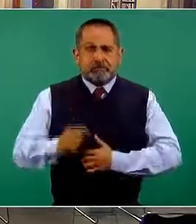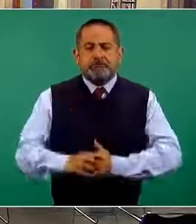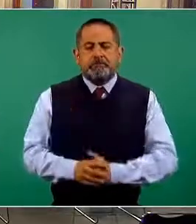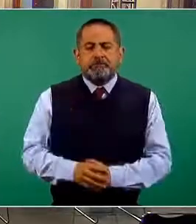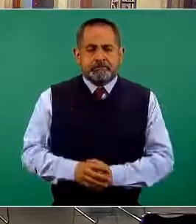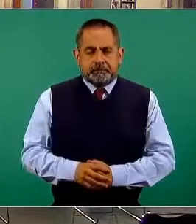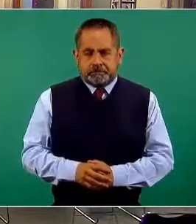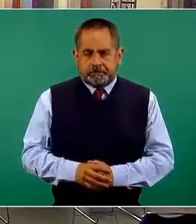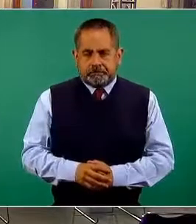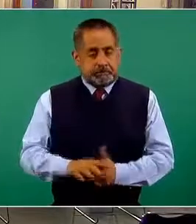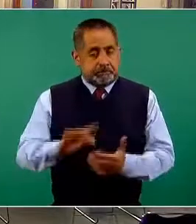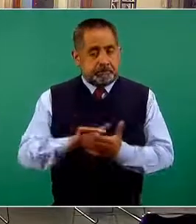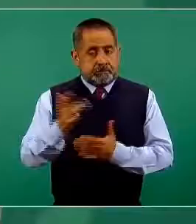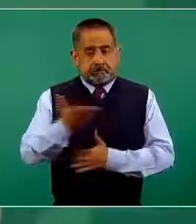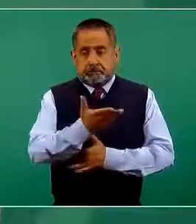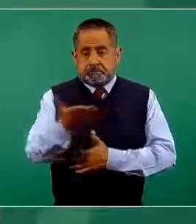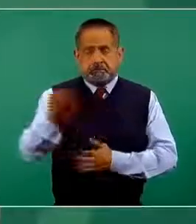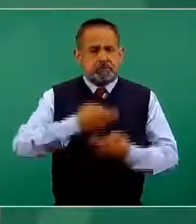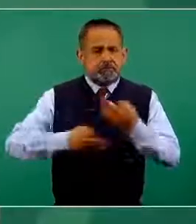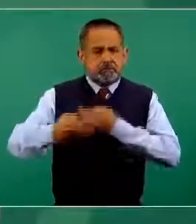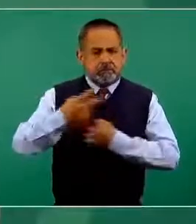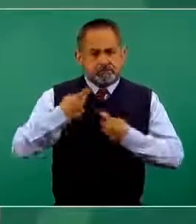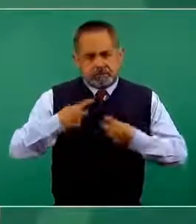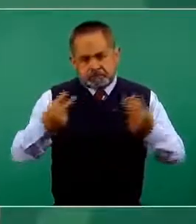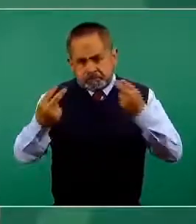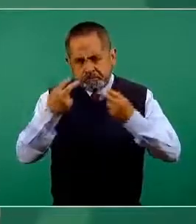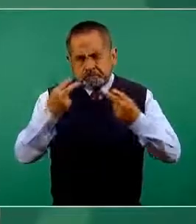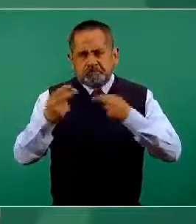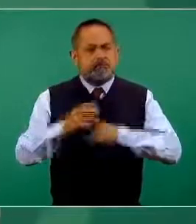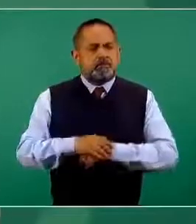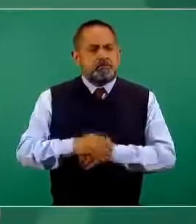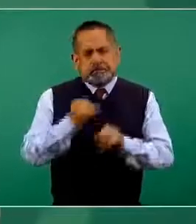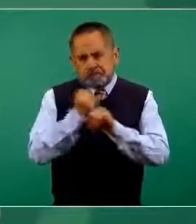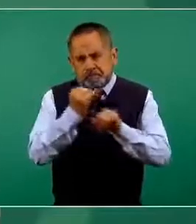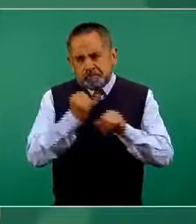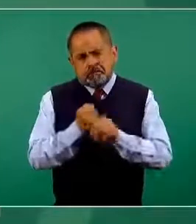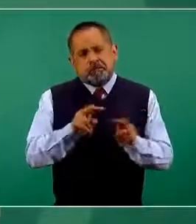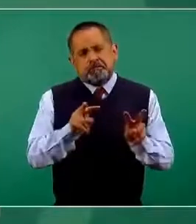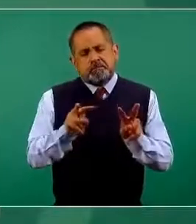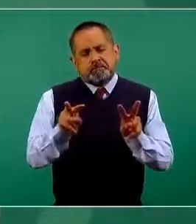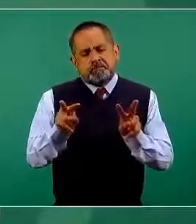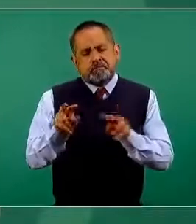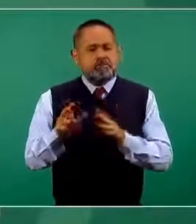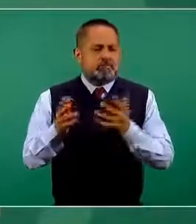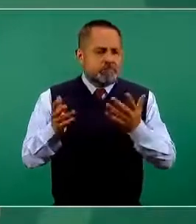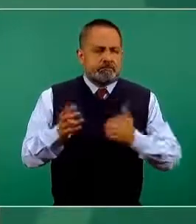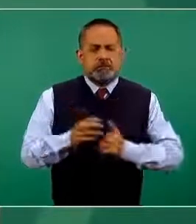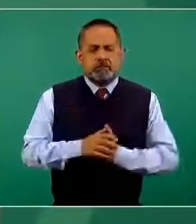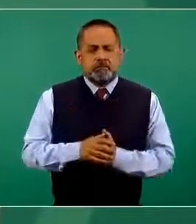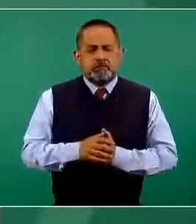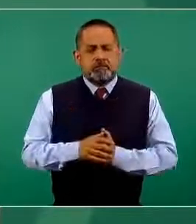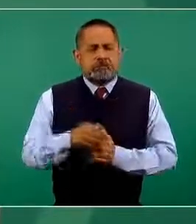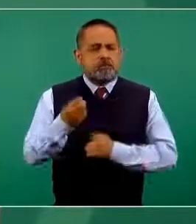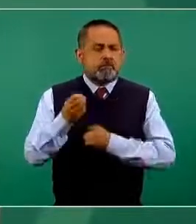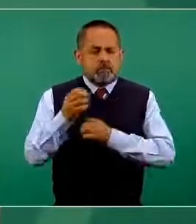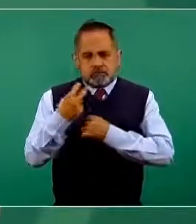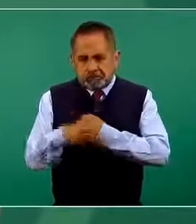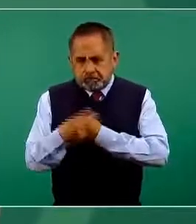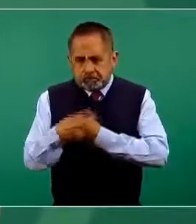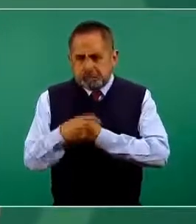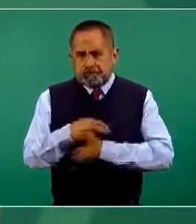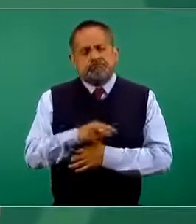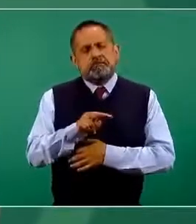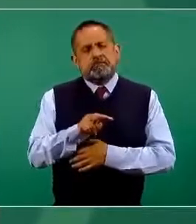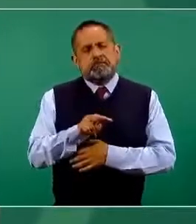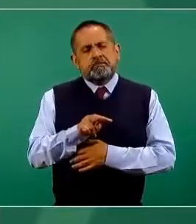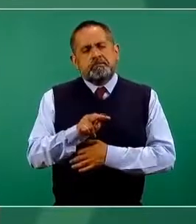Muchas gracias a todas las personas que nos acompañan de forma virtual a través de la televisión o